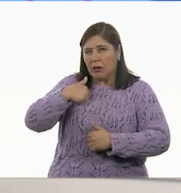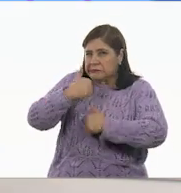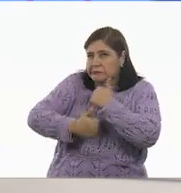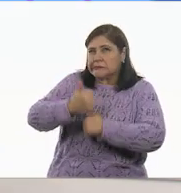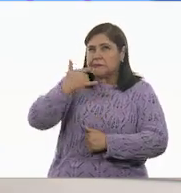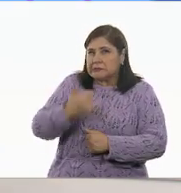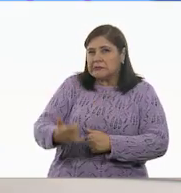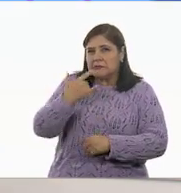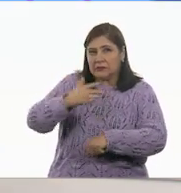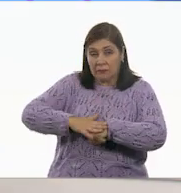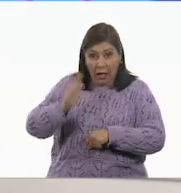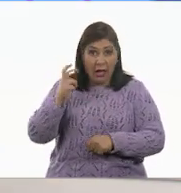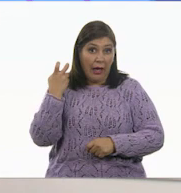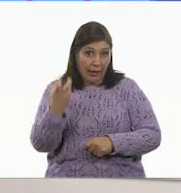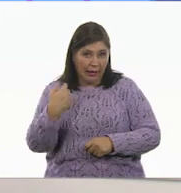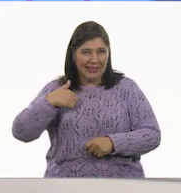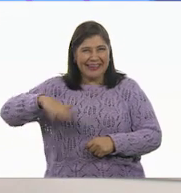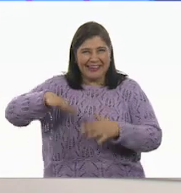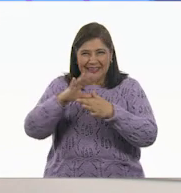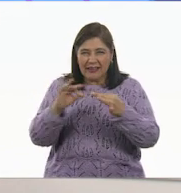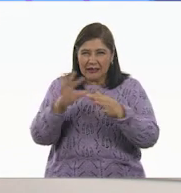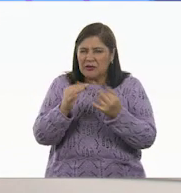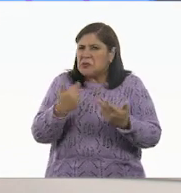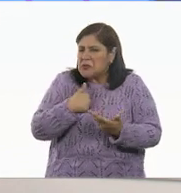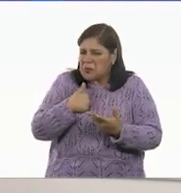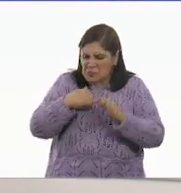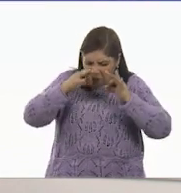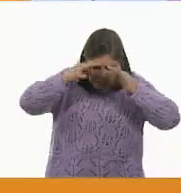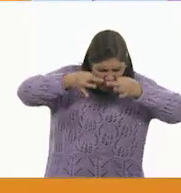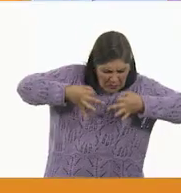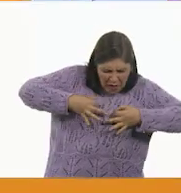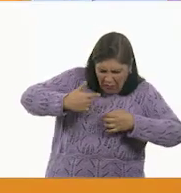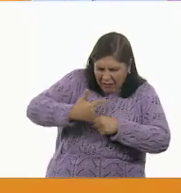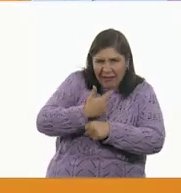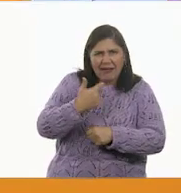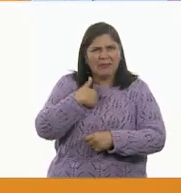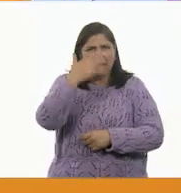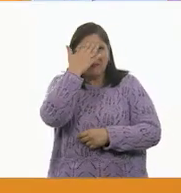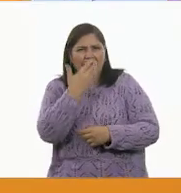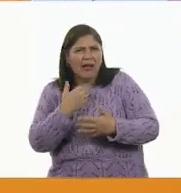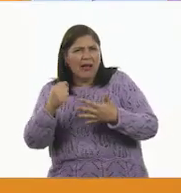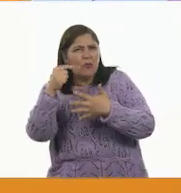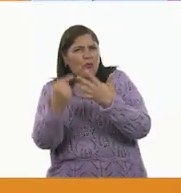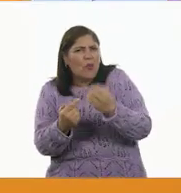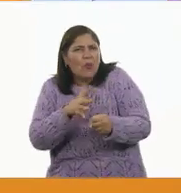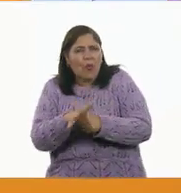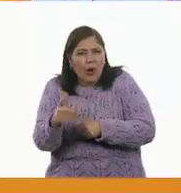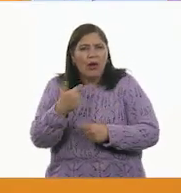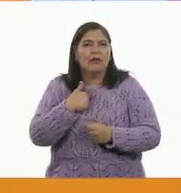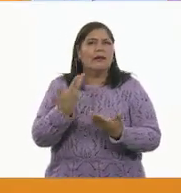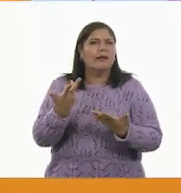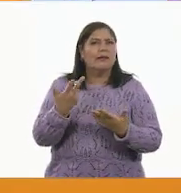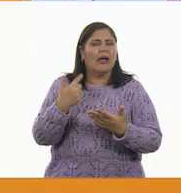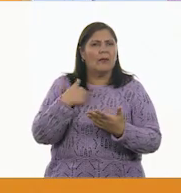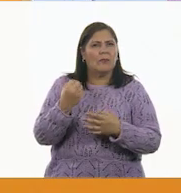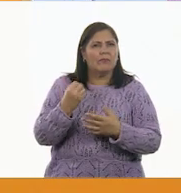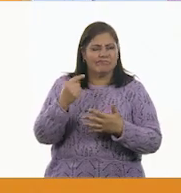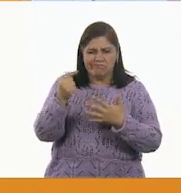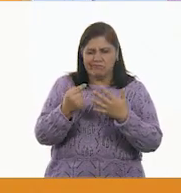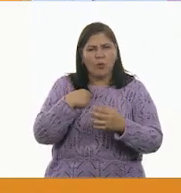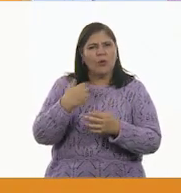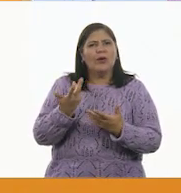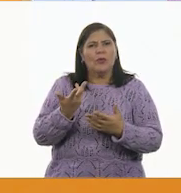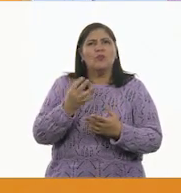regresar con lo mismo que hace ratito que tú me decías, ¿cómo voy a descubrir esas fortalezas o tal vez esas áreas de oportunidad? Y pues bueno,